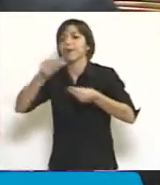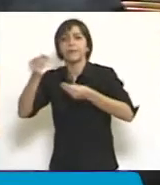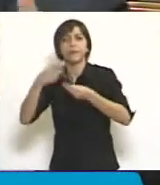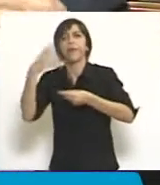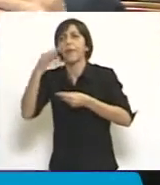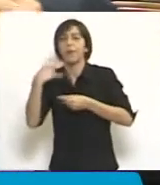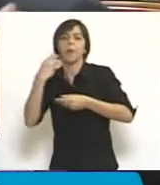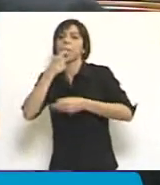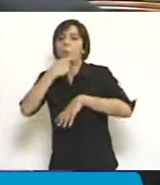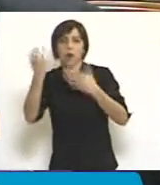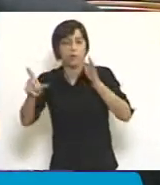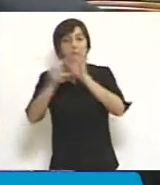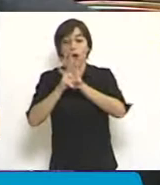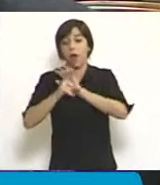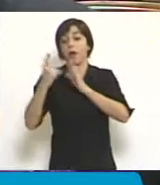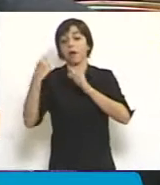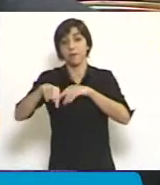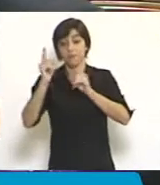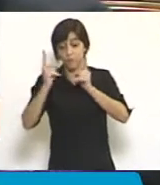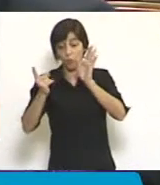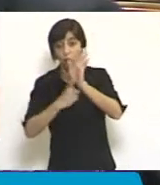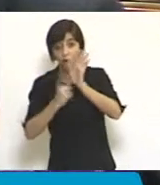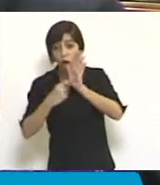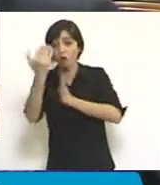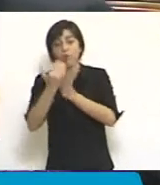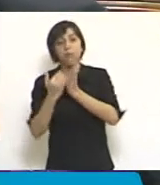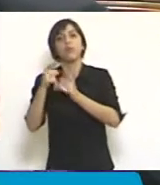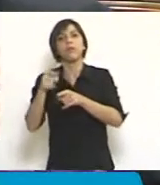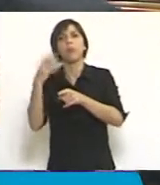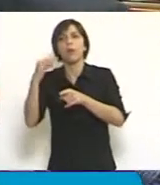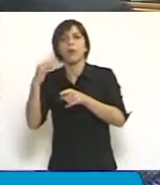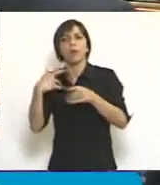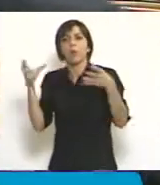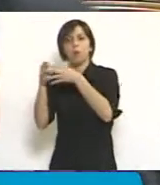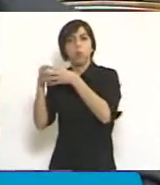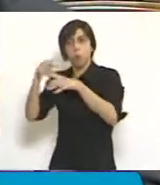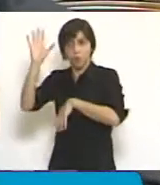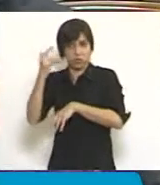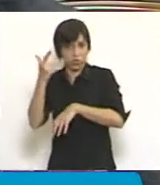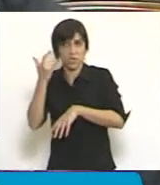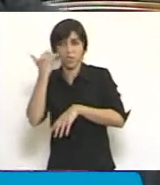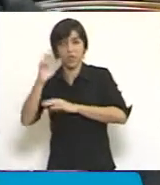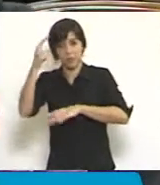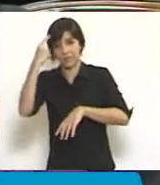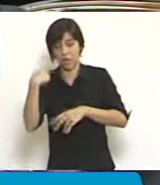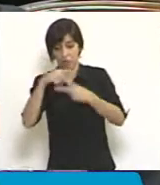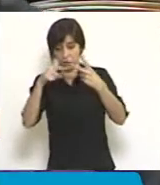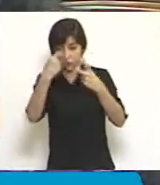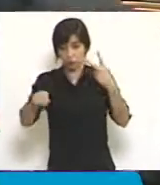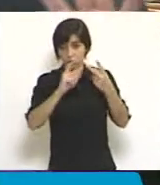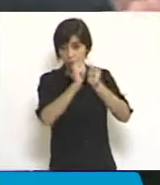Penal, repase las intervenciones de los miembros de la mayoría. Estos son los dos principios de la transformación,